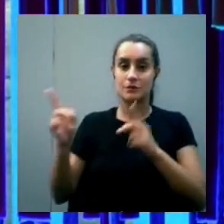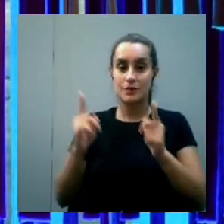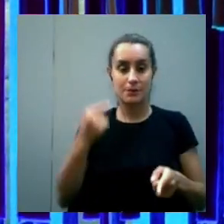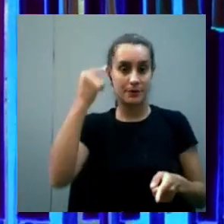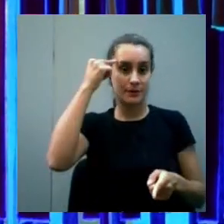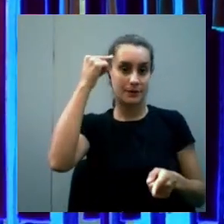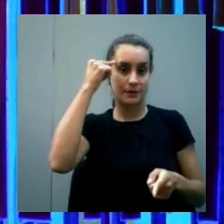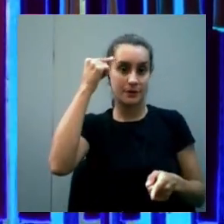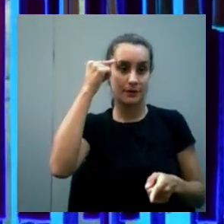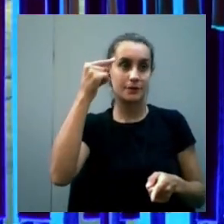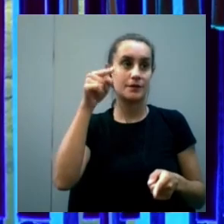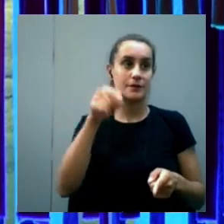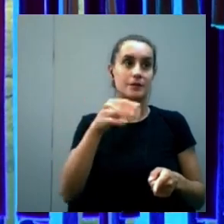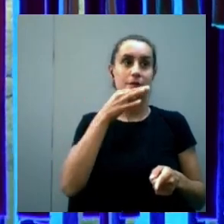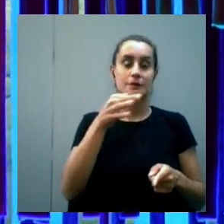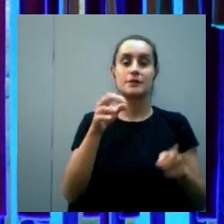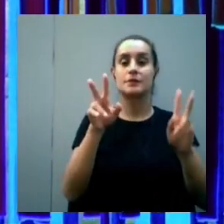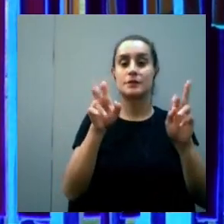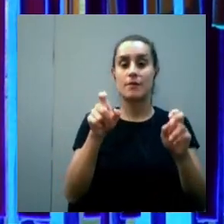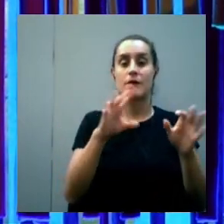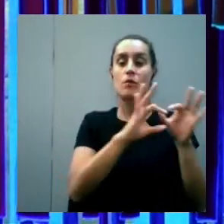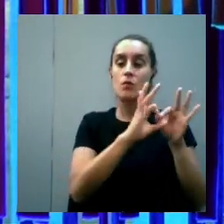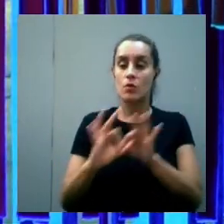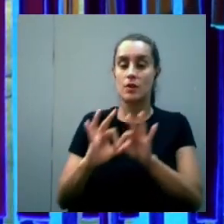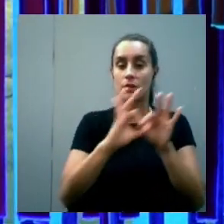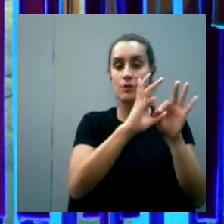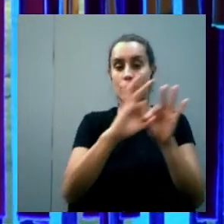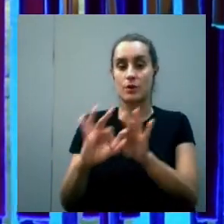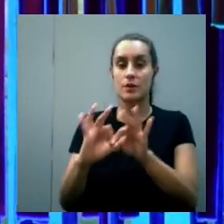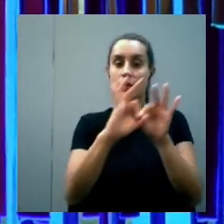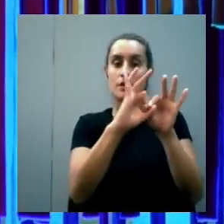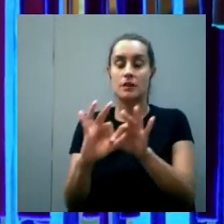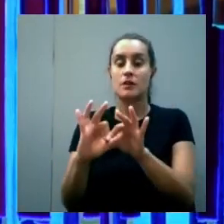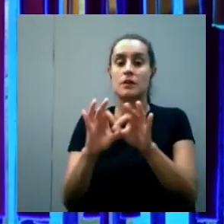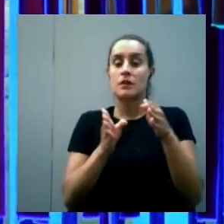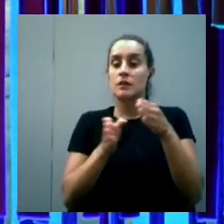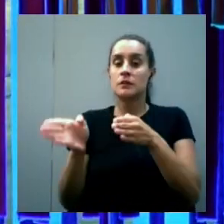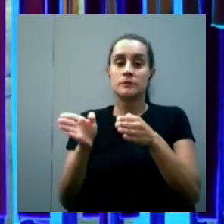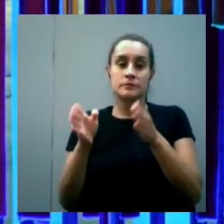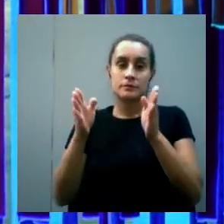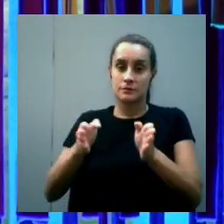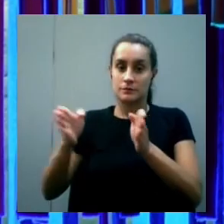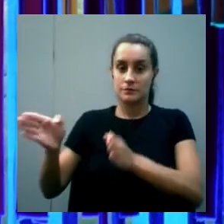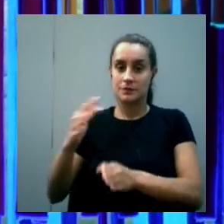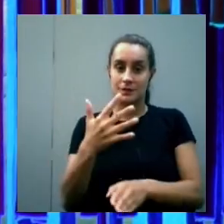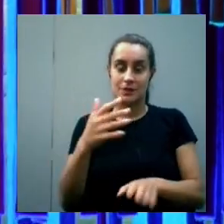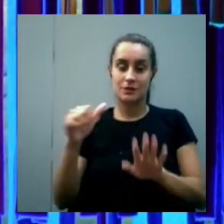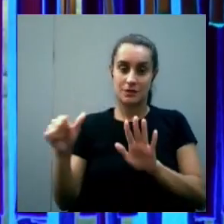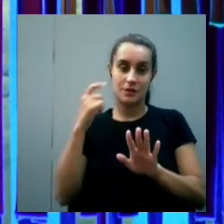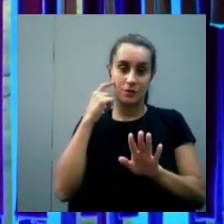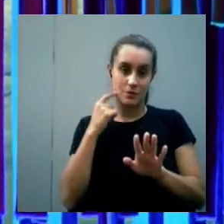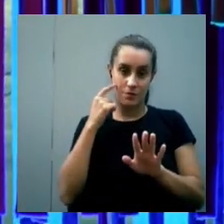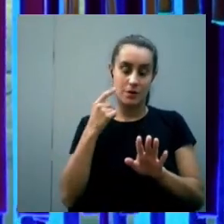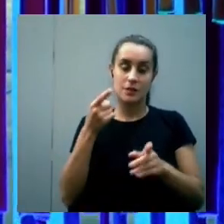que estén alineados con las unidades curriculares de los tramos 5 y 6 entendemos que también les van a poder aportar en ese sentido o sea van a poder